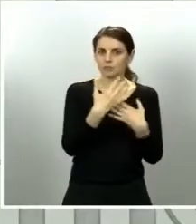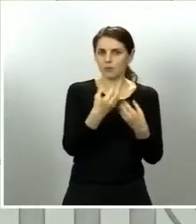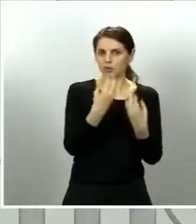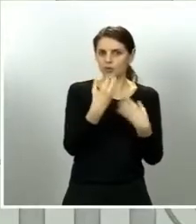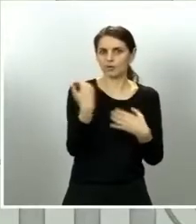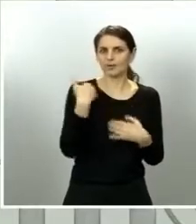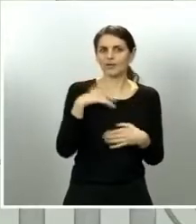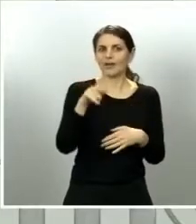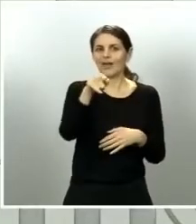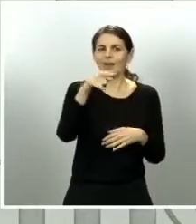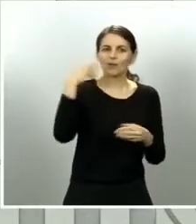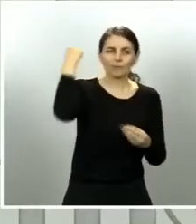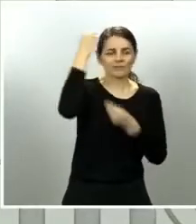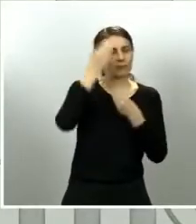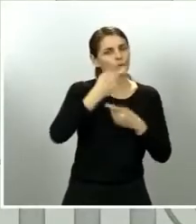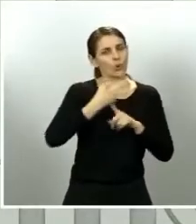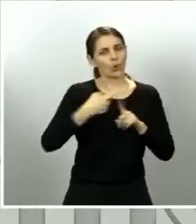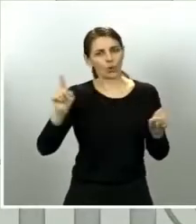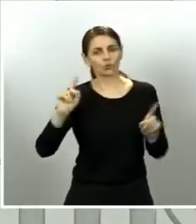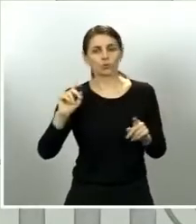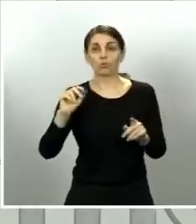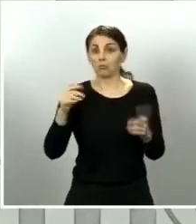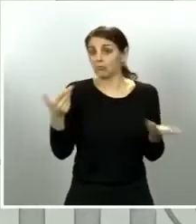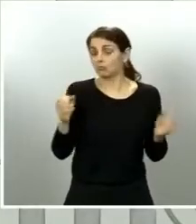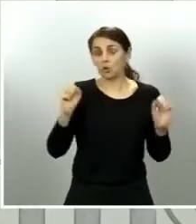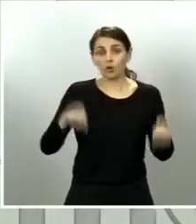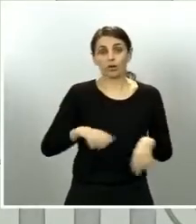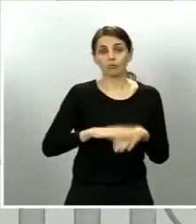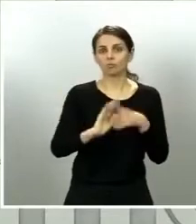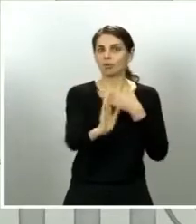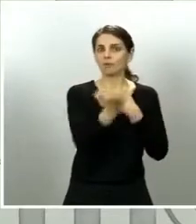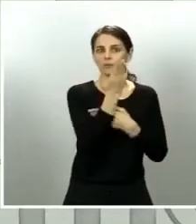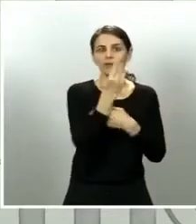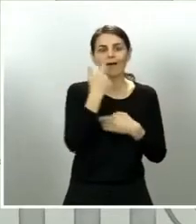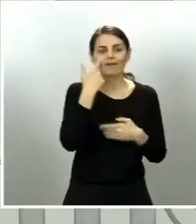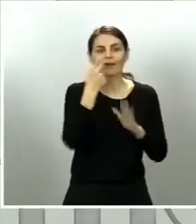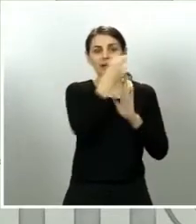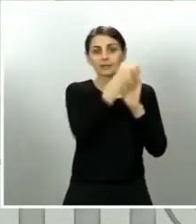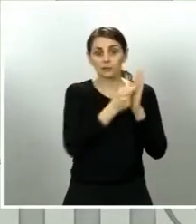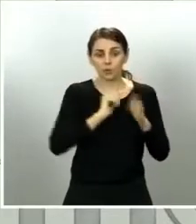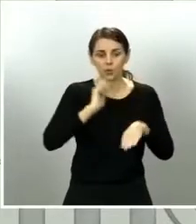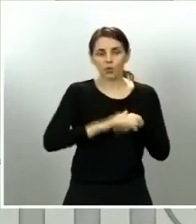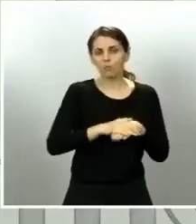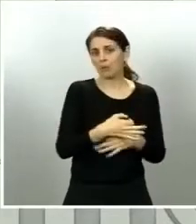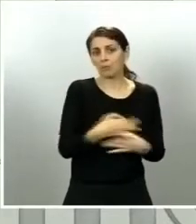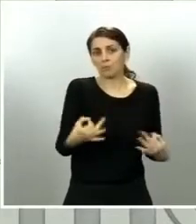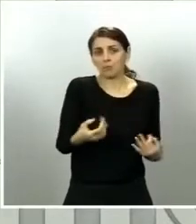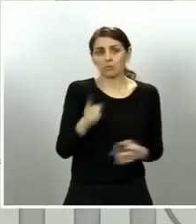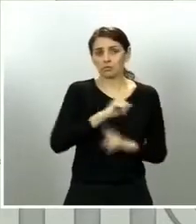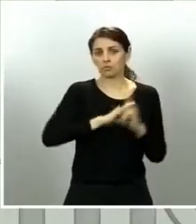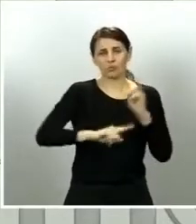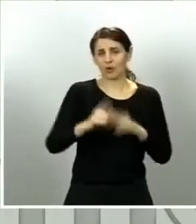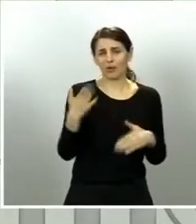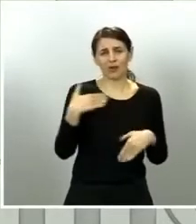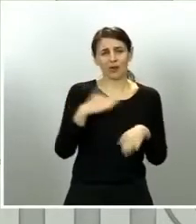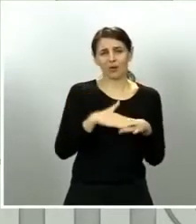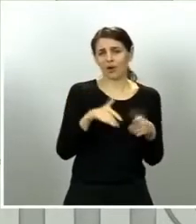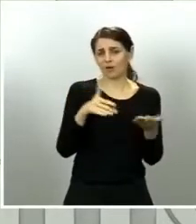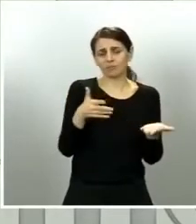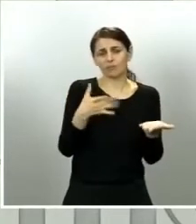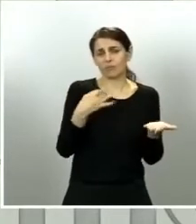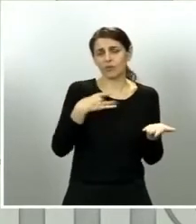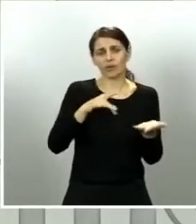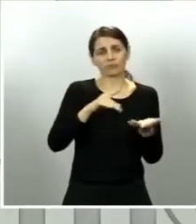formulen vamos a ver estudiarlo si cumple con los criterios y requisitos exigidos y si es así pues no tendremos ningún inconveniente en tomarlo